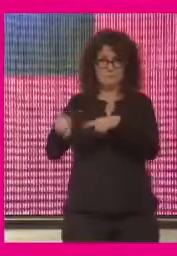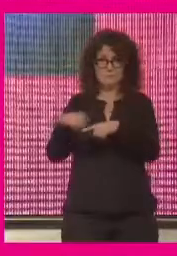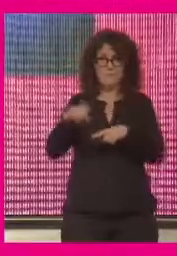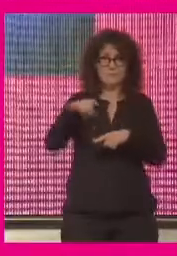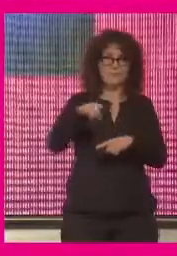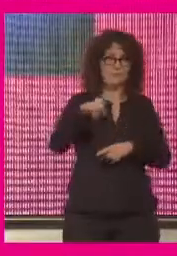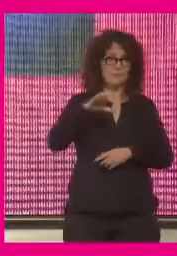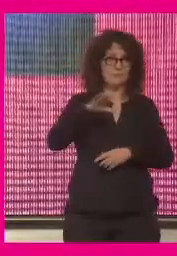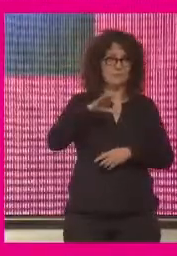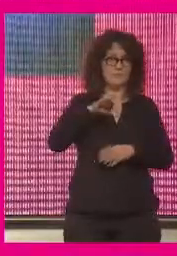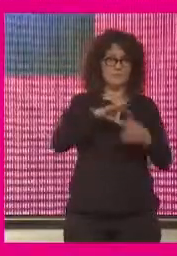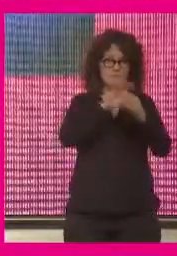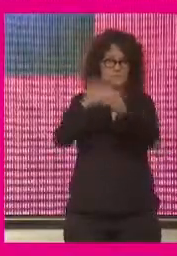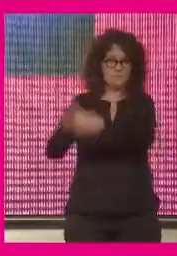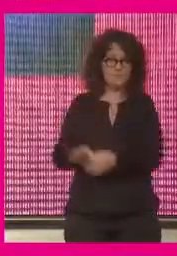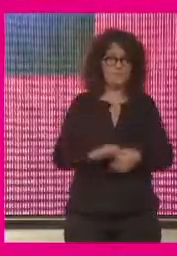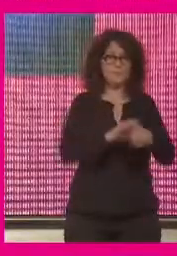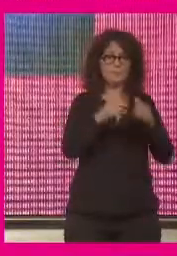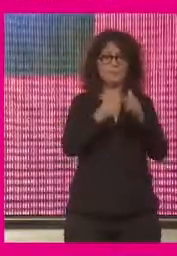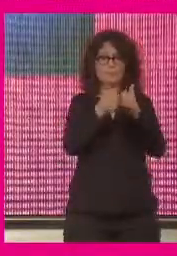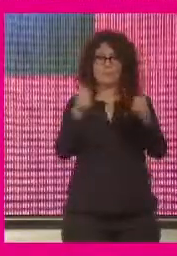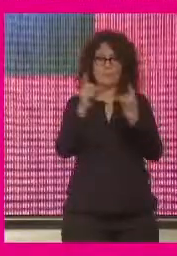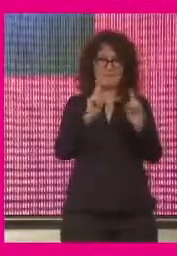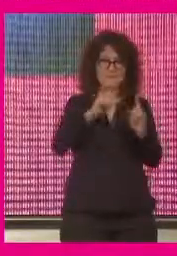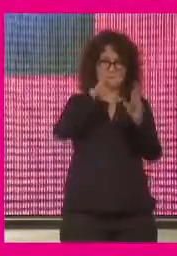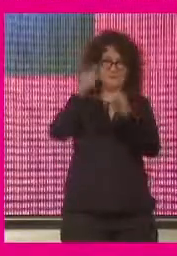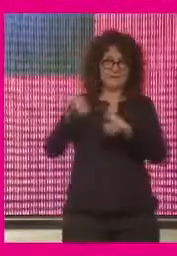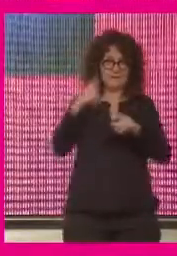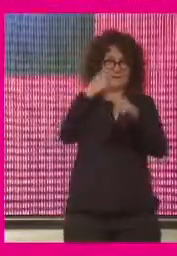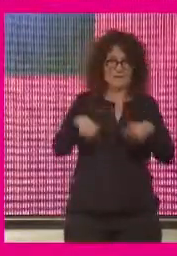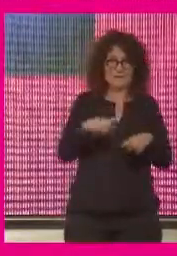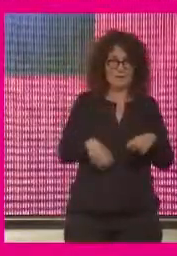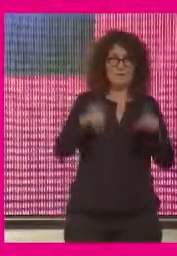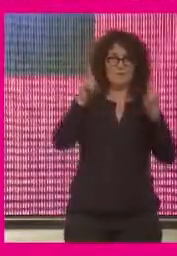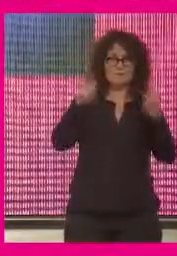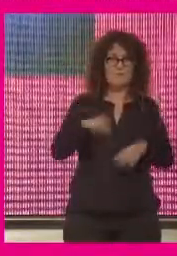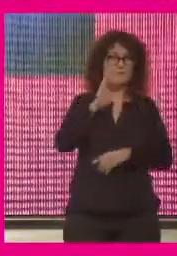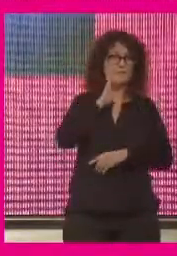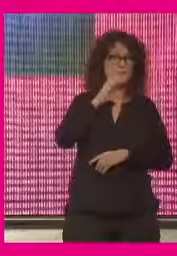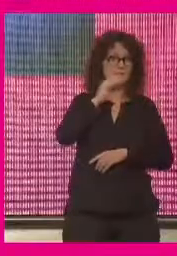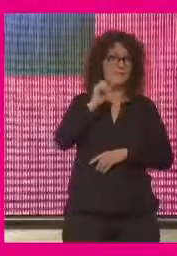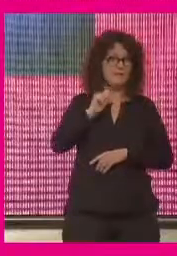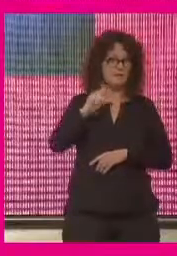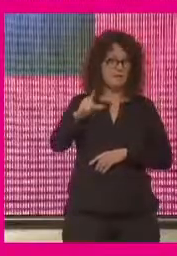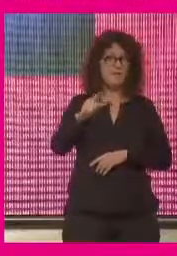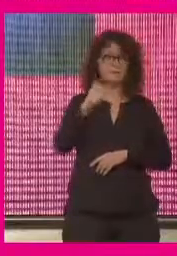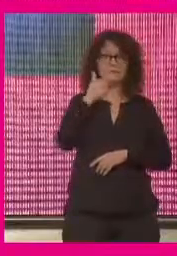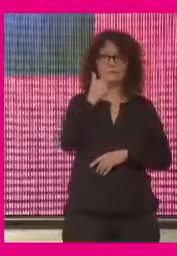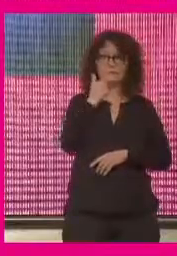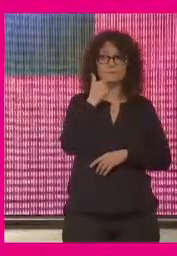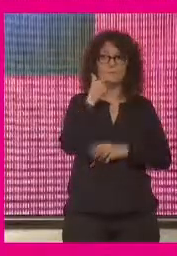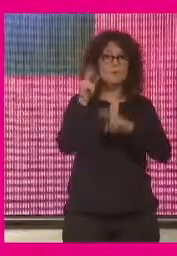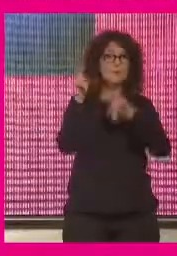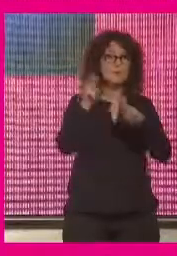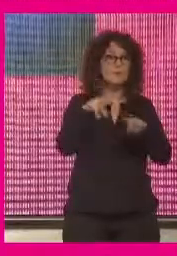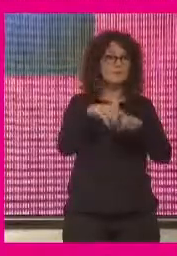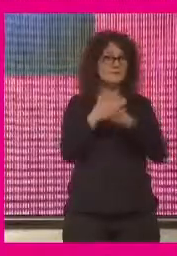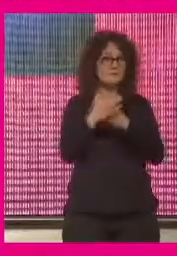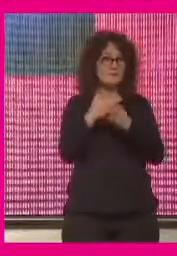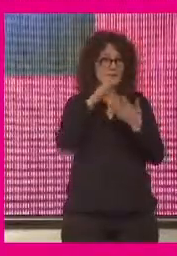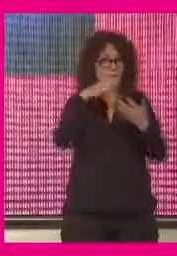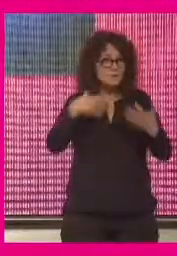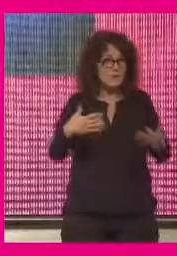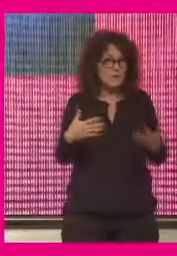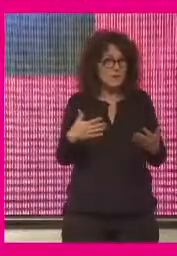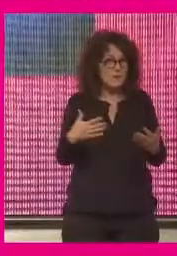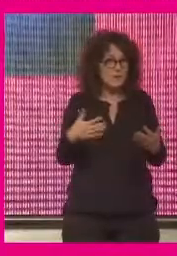se siga vertebrando y no haya brechas territoriales y además lo ha contado muy bien Daniel el nuevo paradigma de dónde está el lugar donde